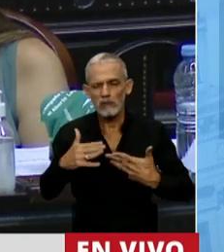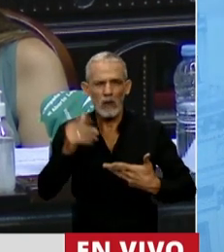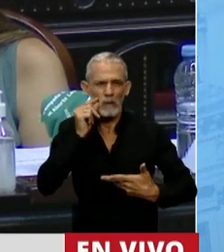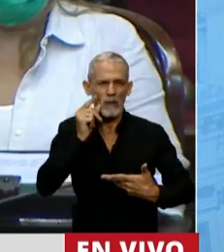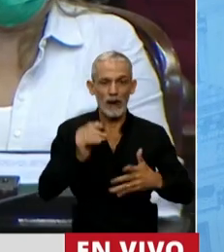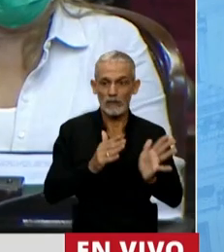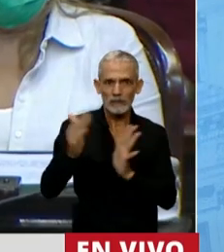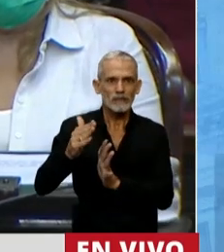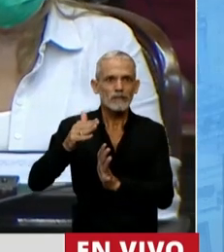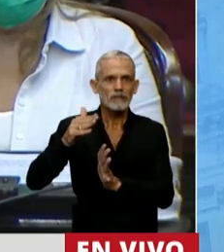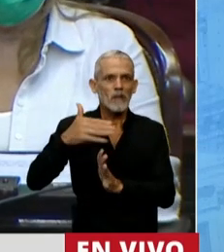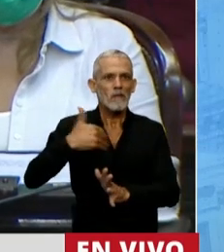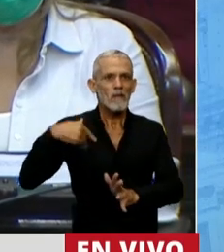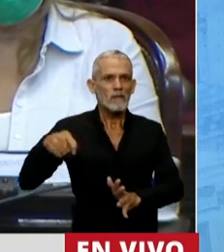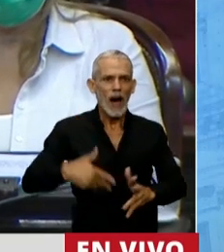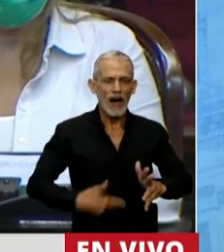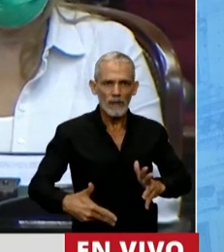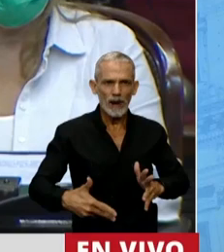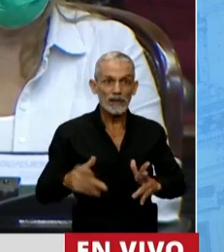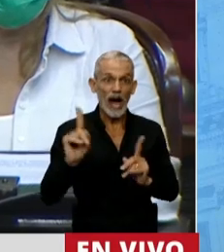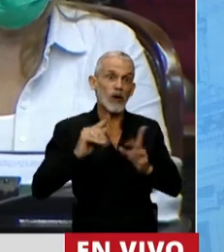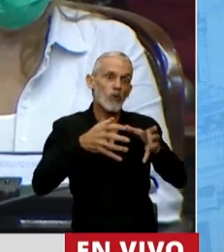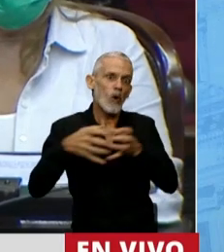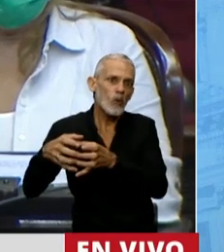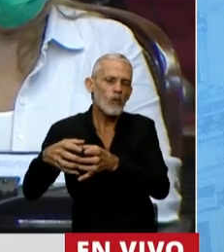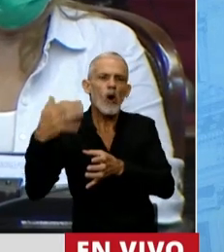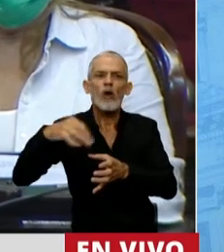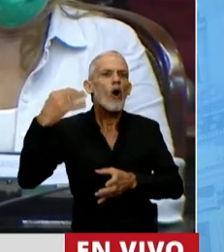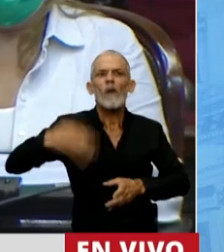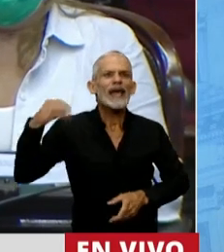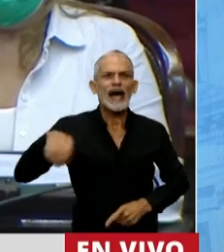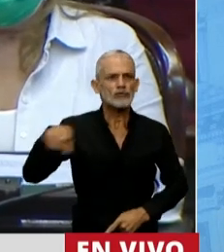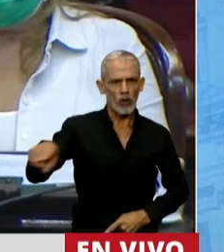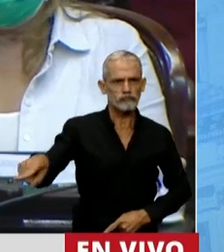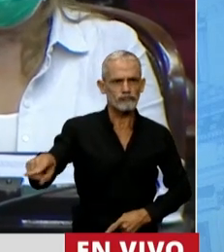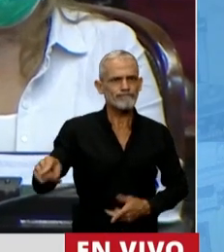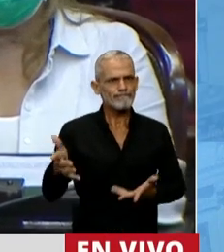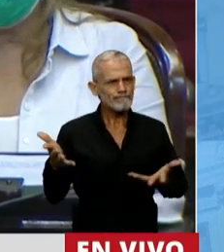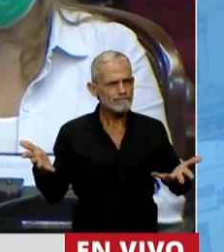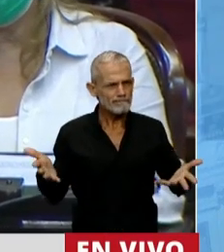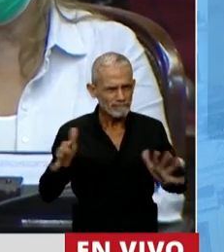La maternidad parece ser, para algunos sectores, debe ser obligatoria. Entonces,